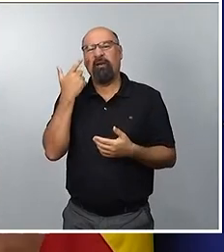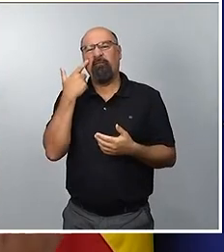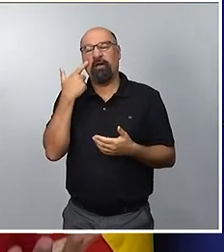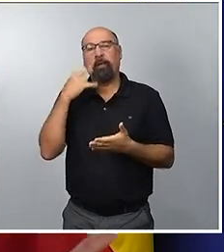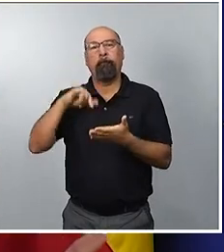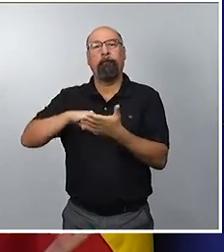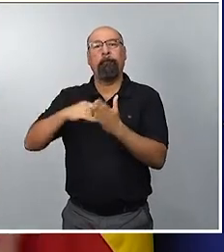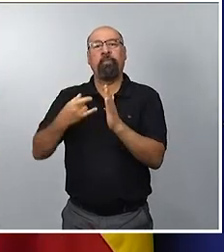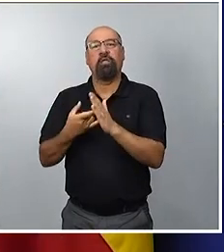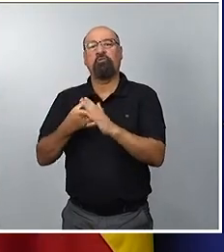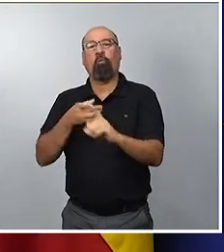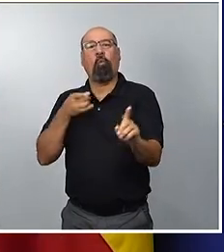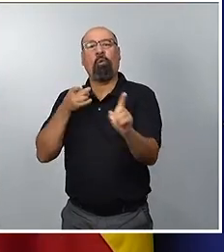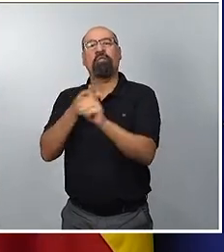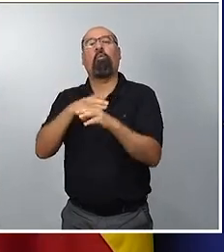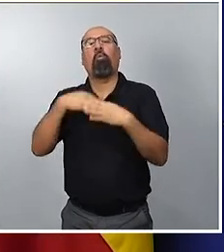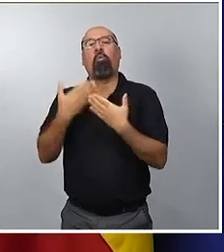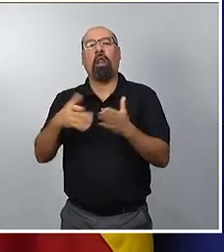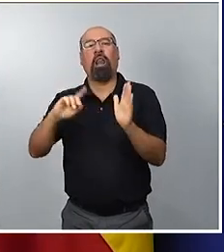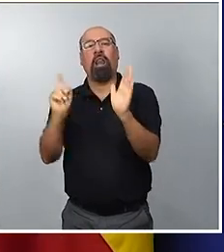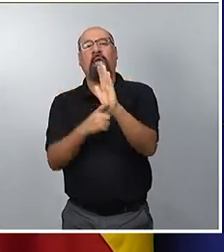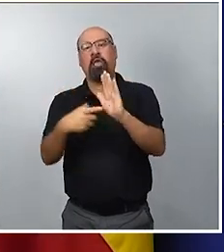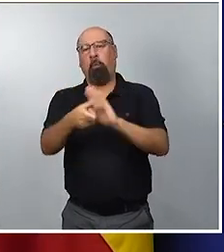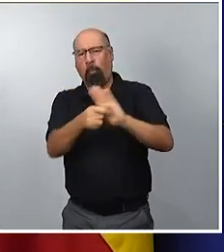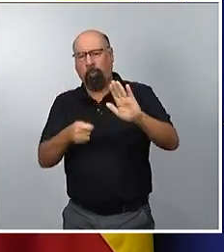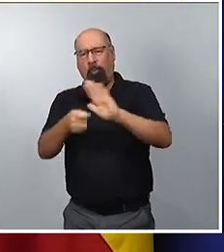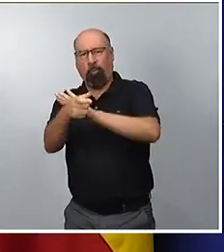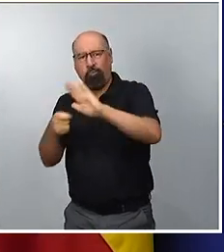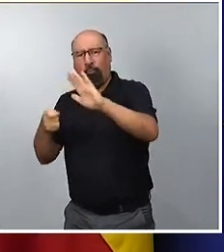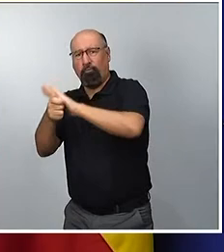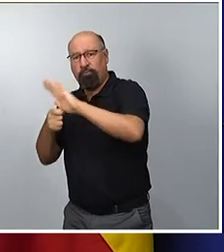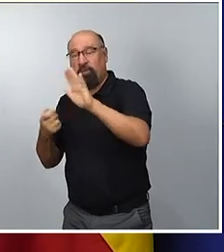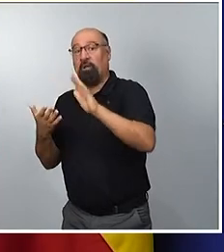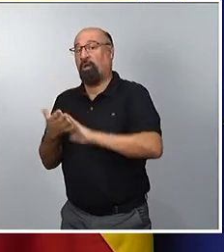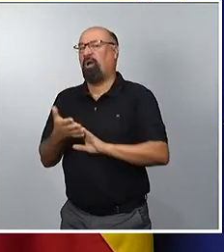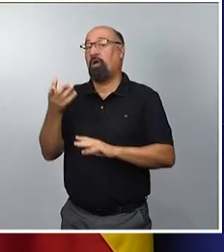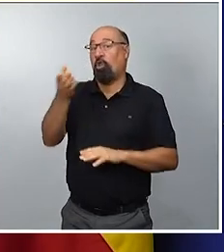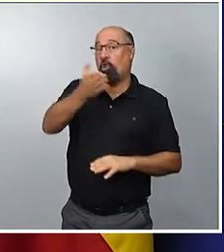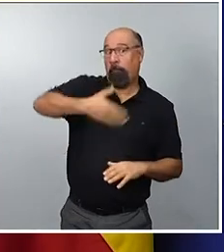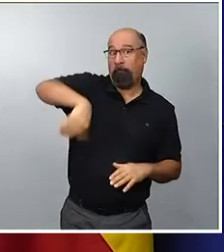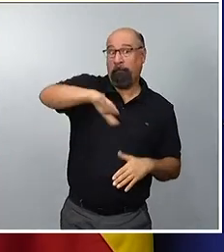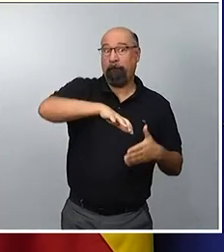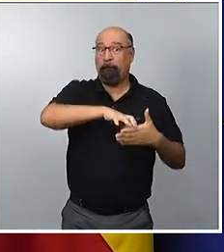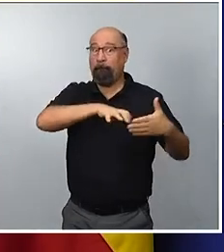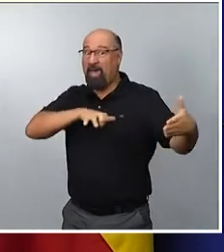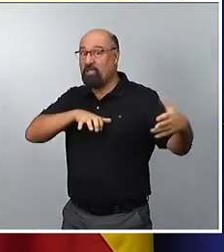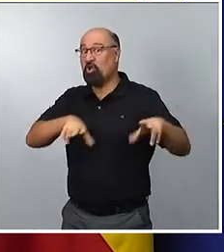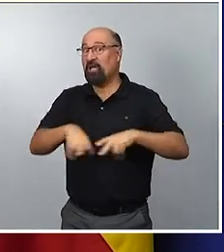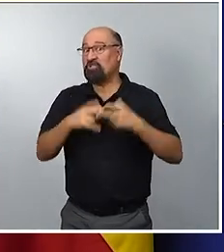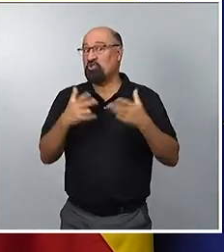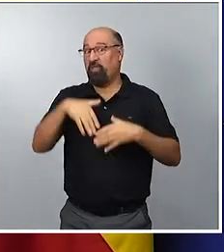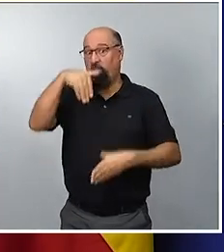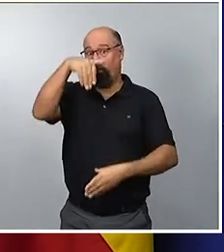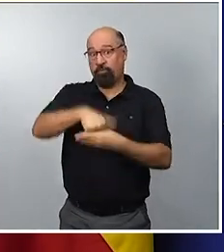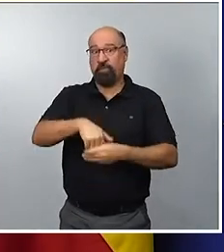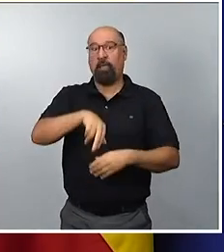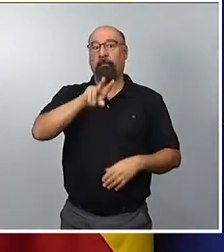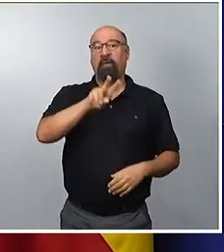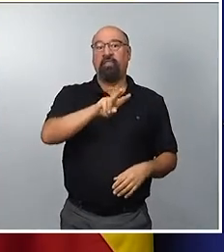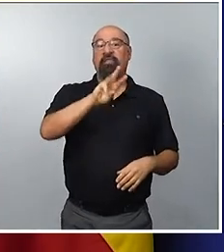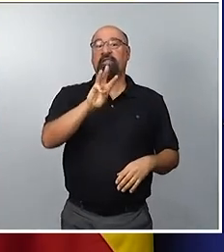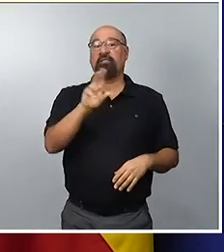proyecto derogatorio que fue rechazado por una mayoría social en las urnas el pasado 23 de julio.